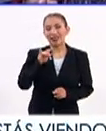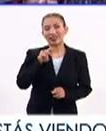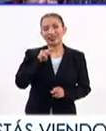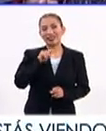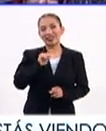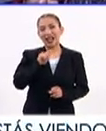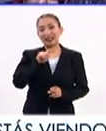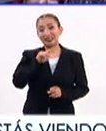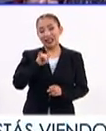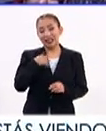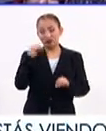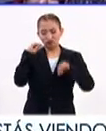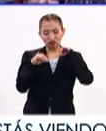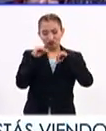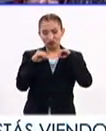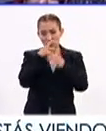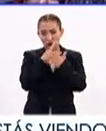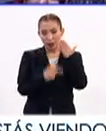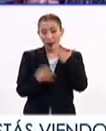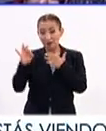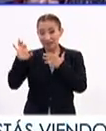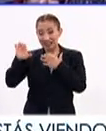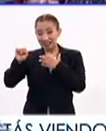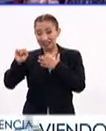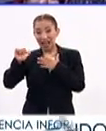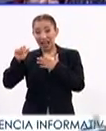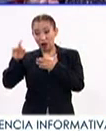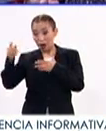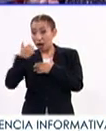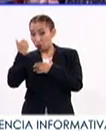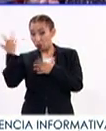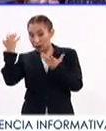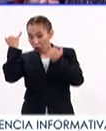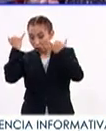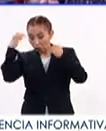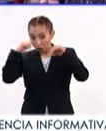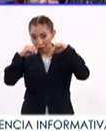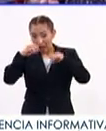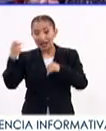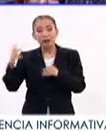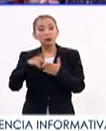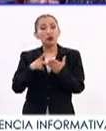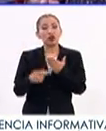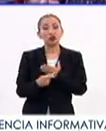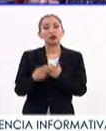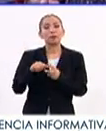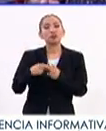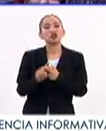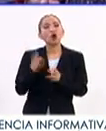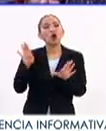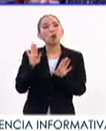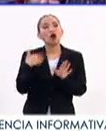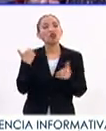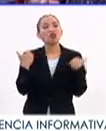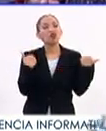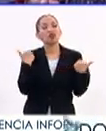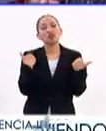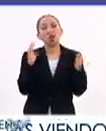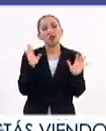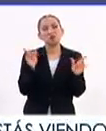sido un software que se creó por alumnos de la FES Aragón. Realmente fue un proyecto que empezó como un hobby,